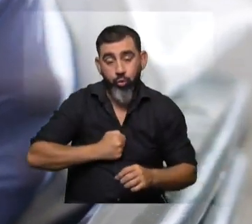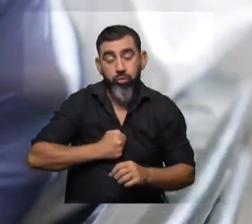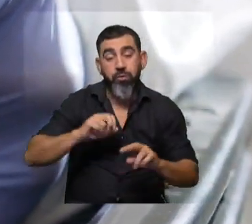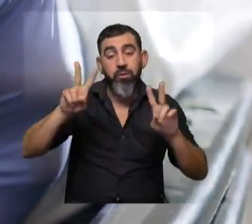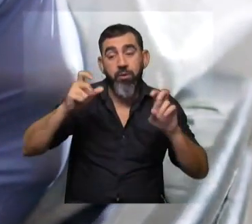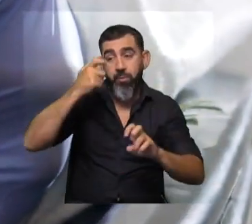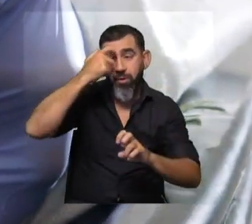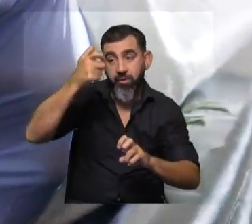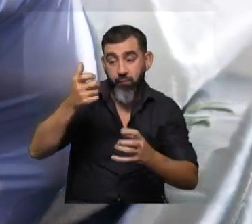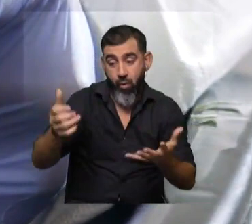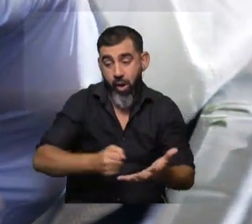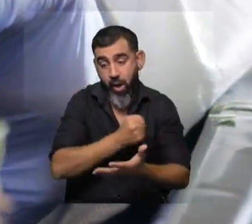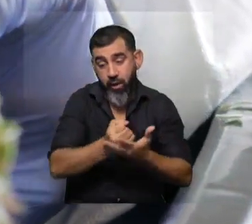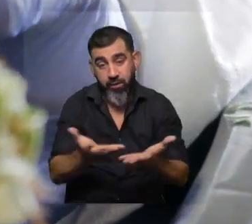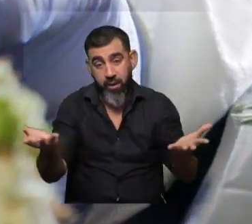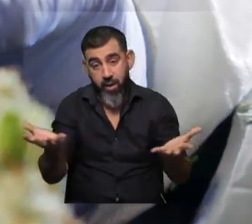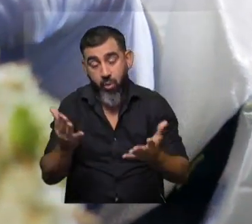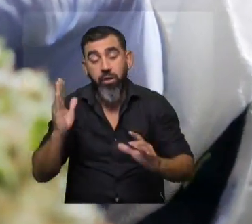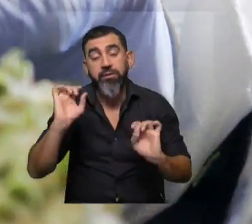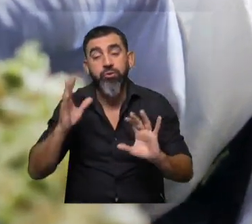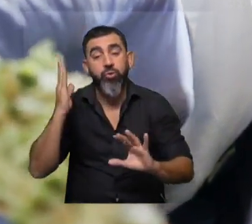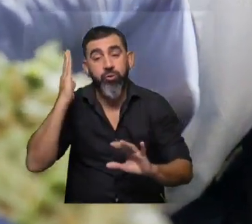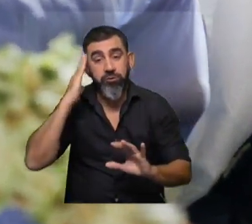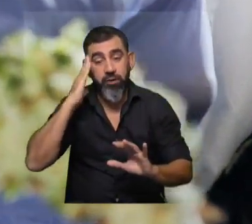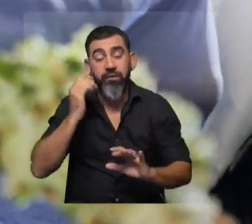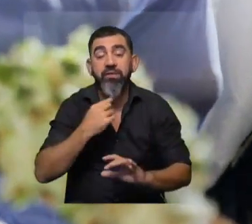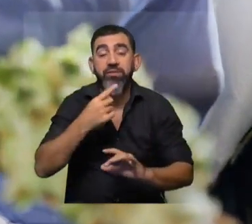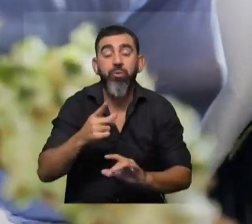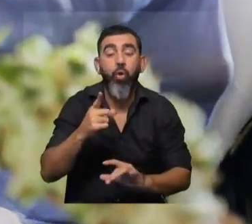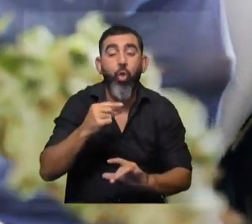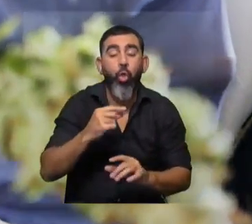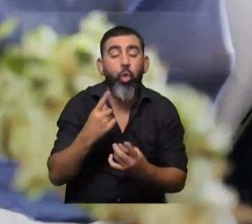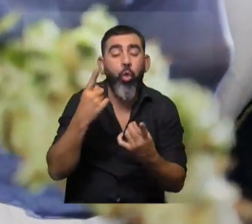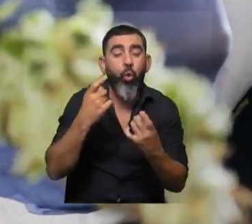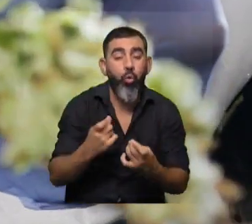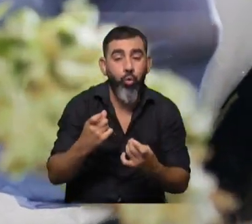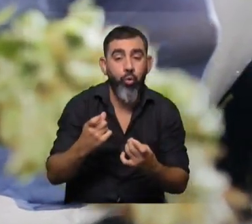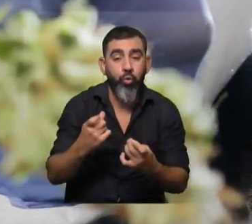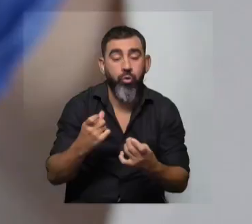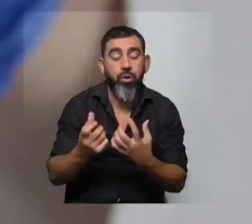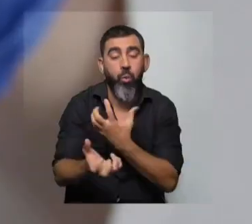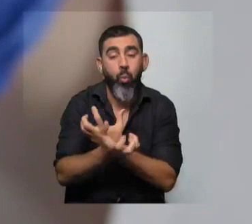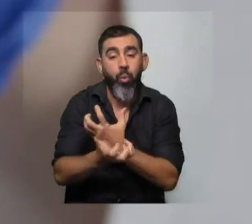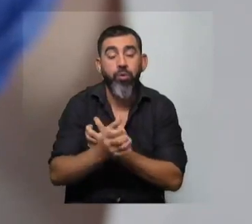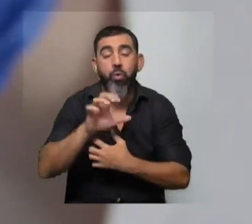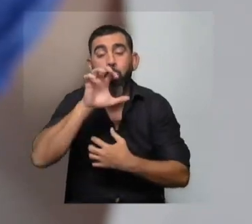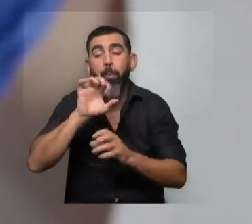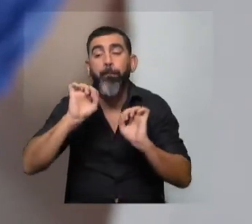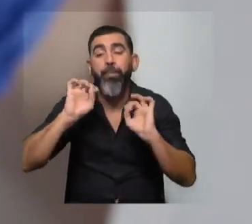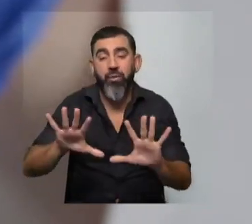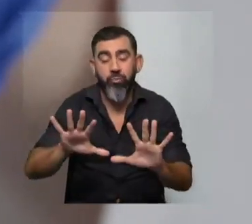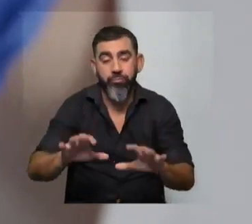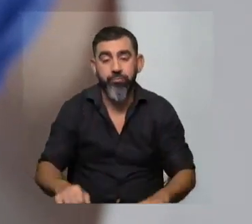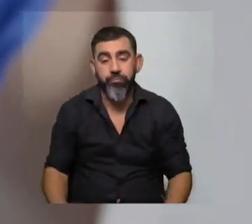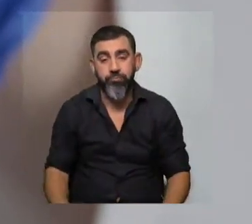Científicamente, al día de hoy, lo que sabemos es que sirve para dolor crónico de origen osteoartritis en perros. Nada más. Y